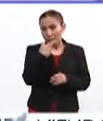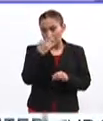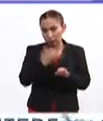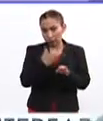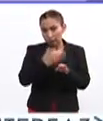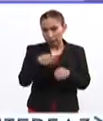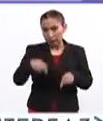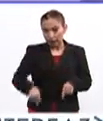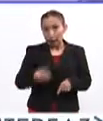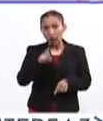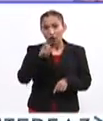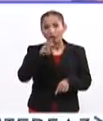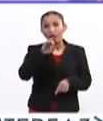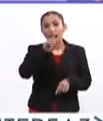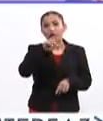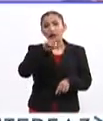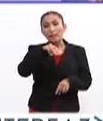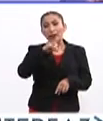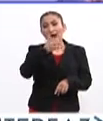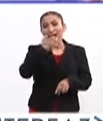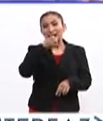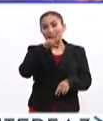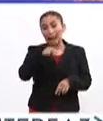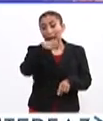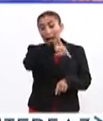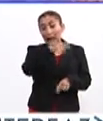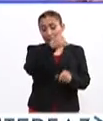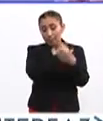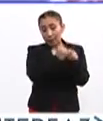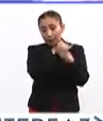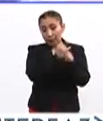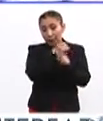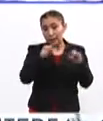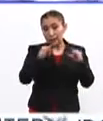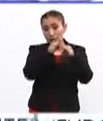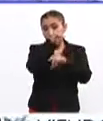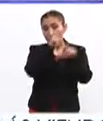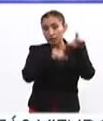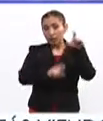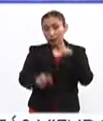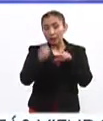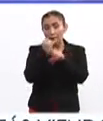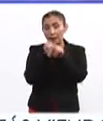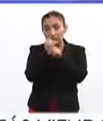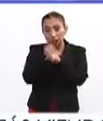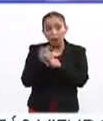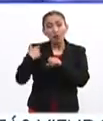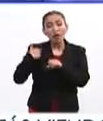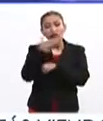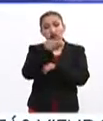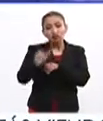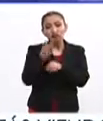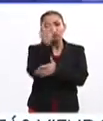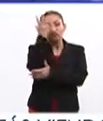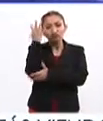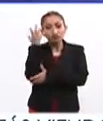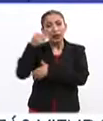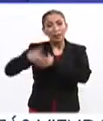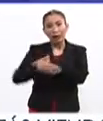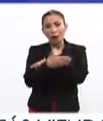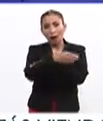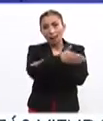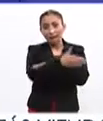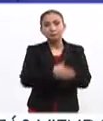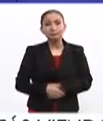estamos platicando en este momento con el doctor Carlos Mayen Rivera. Él es investigador del Instituto Nacional de Investigaciones Forestales, Agrícolas y